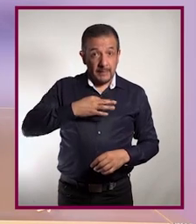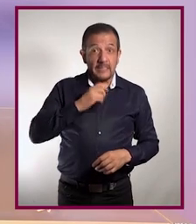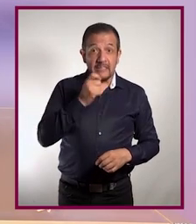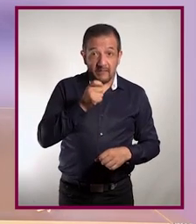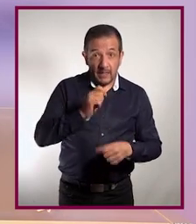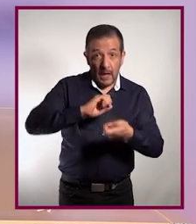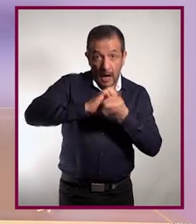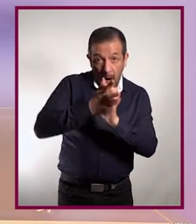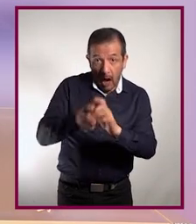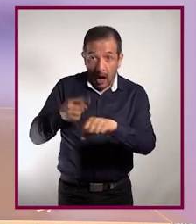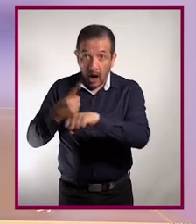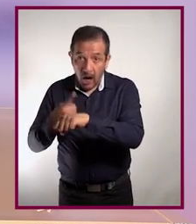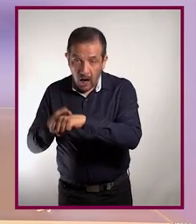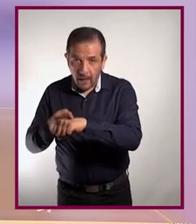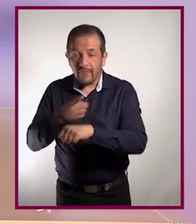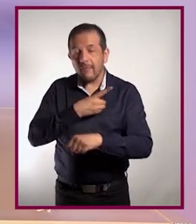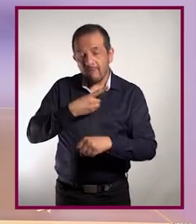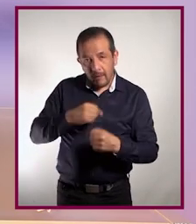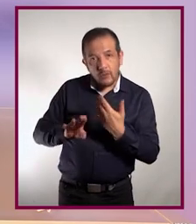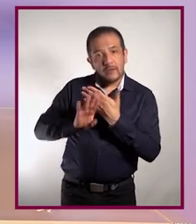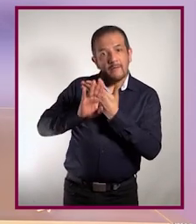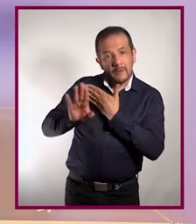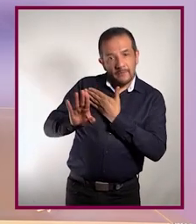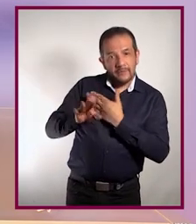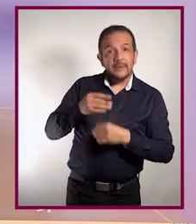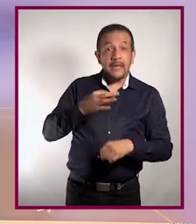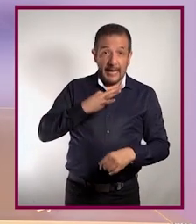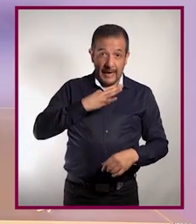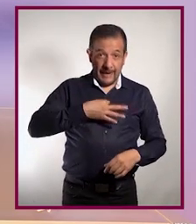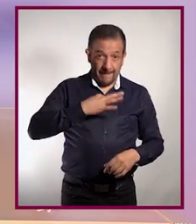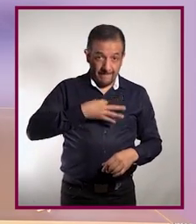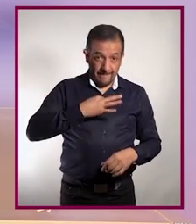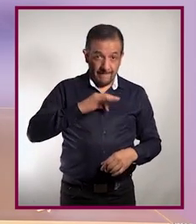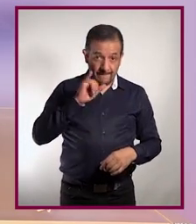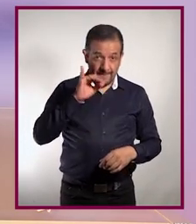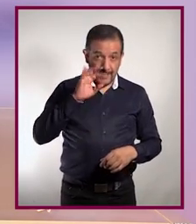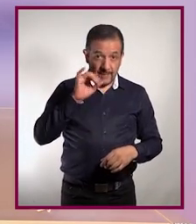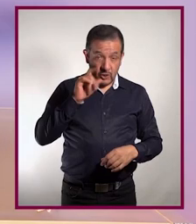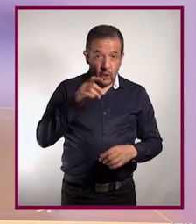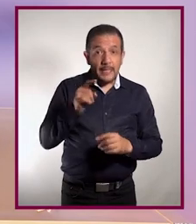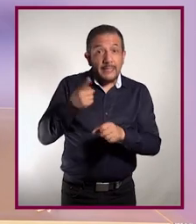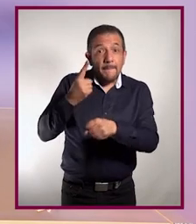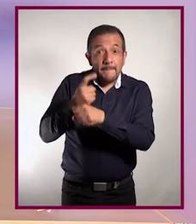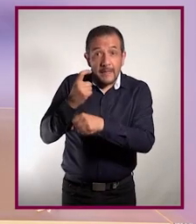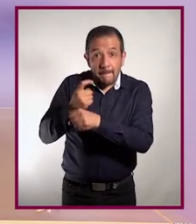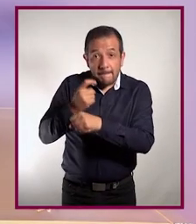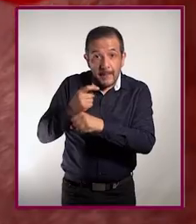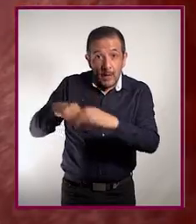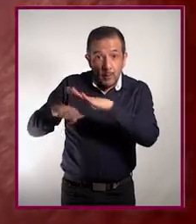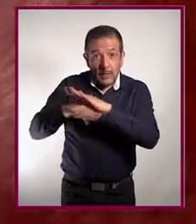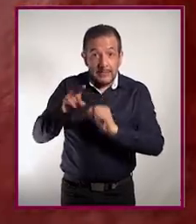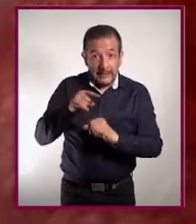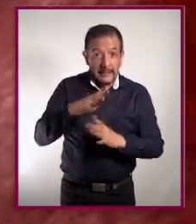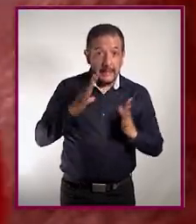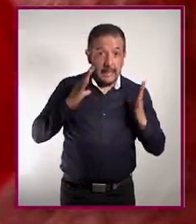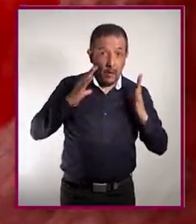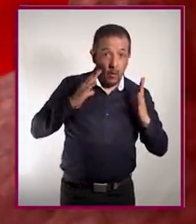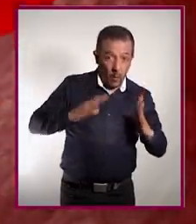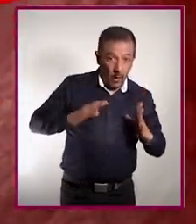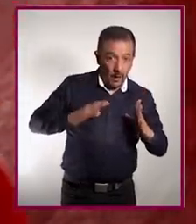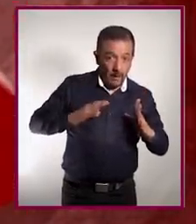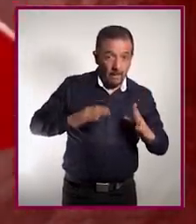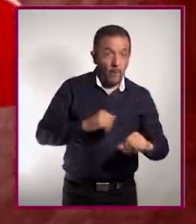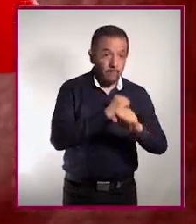enfermedad. Otra manera de verlo es así. La infección es la primera etapa de la enfermedad. Si los glóbulos blancos y los